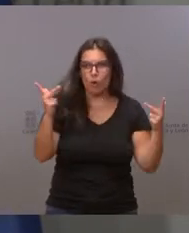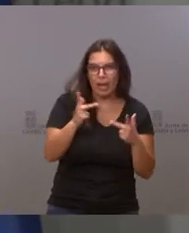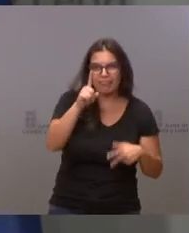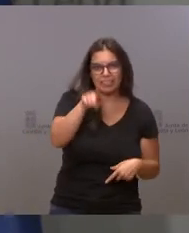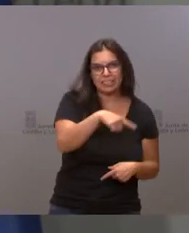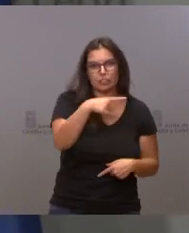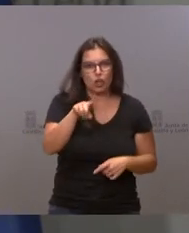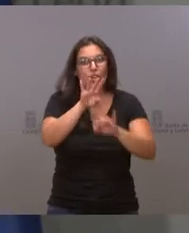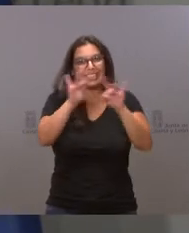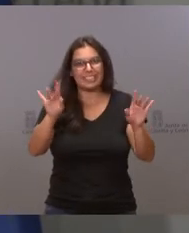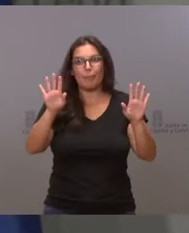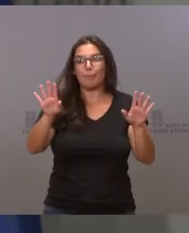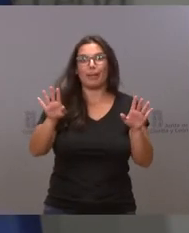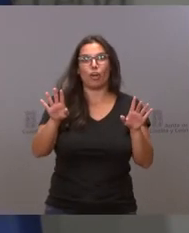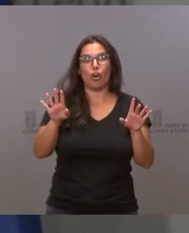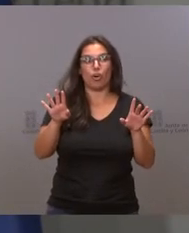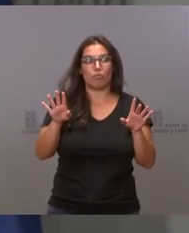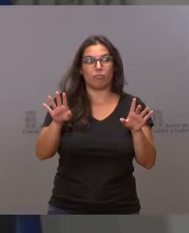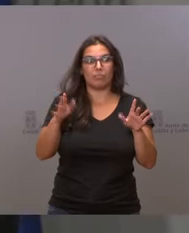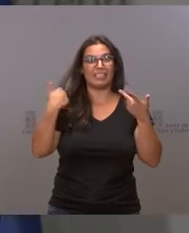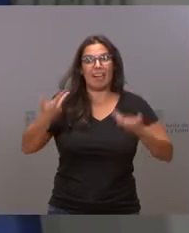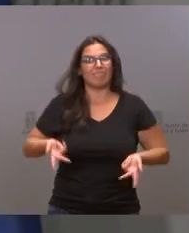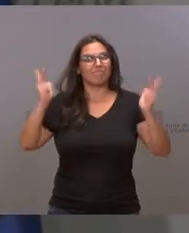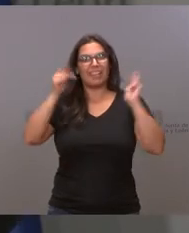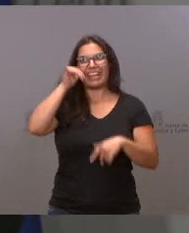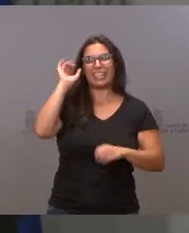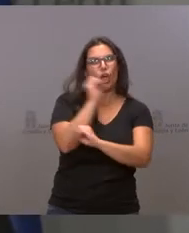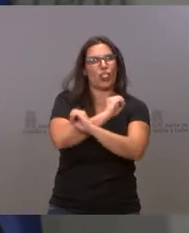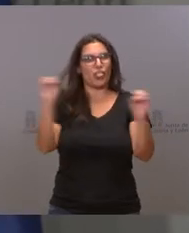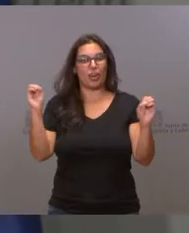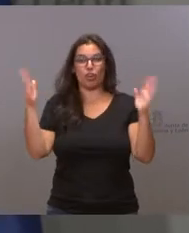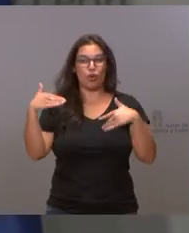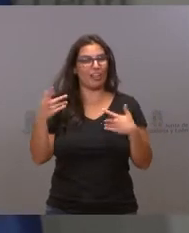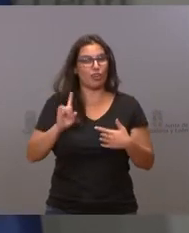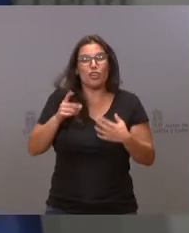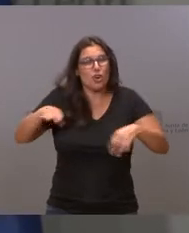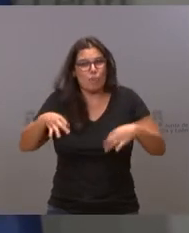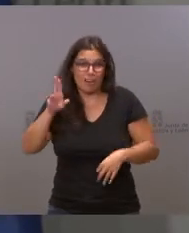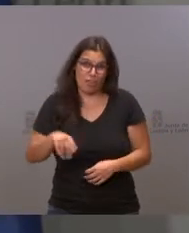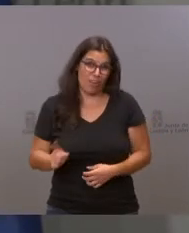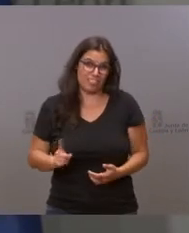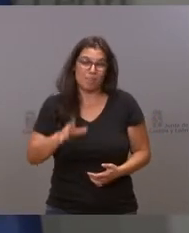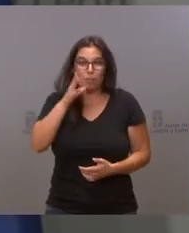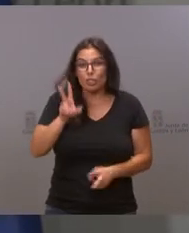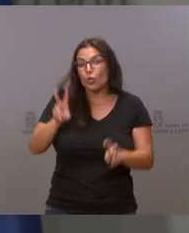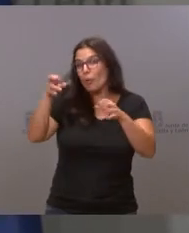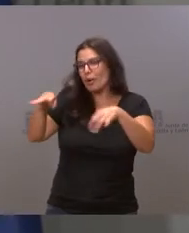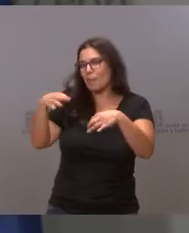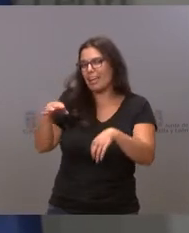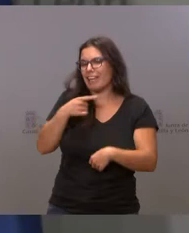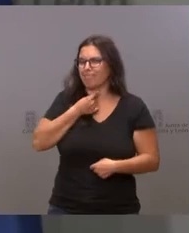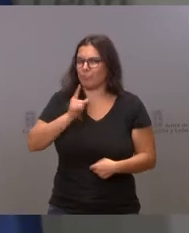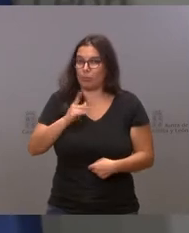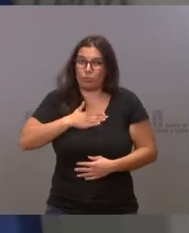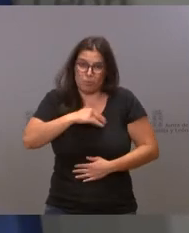de la infección, pero no es una situación de riesgo cero, es una situación enteramente normal. A mí no me gusta mucho el término nueva normalidad, tampoco,